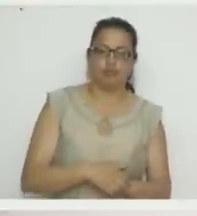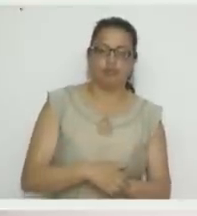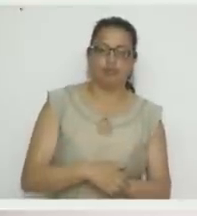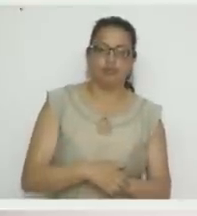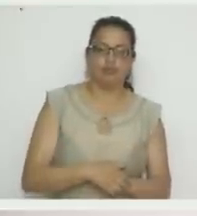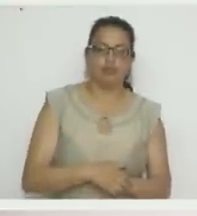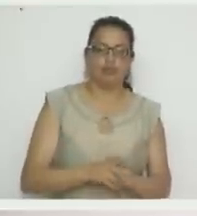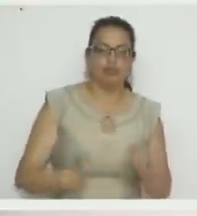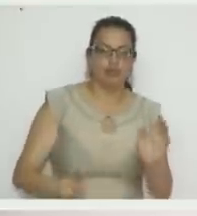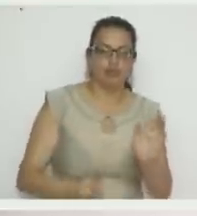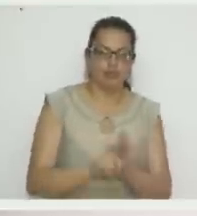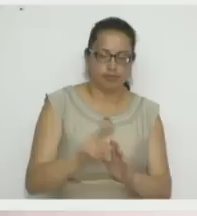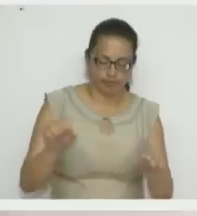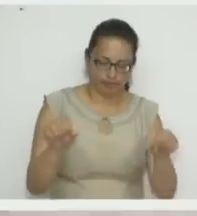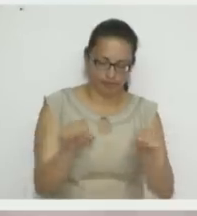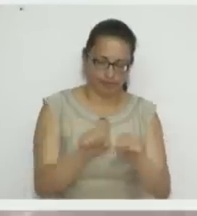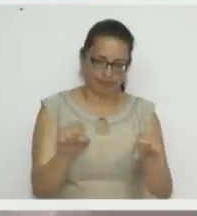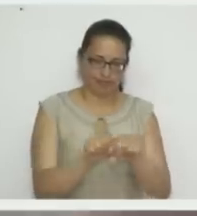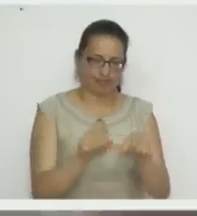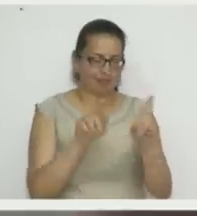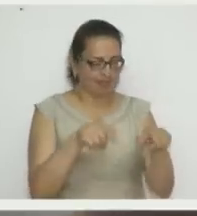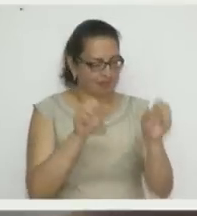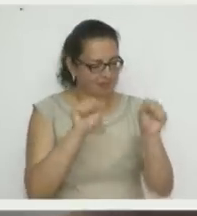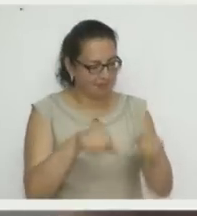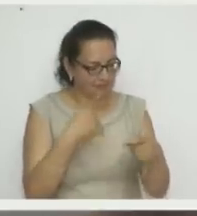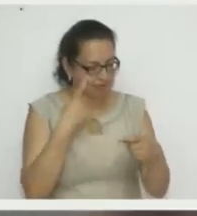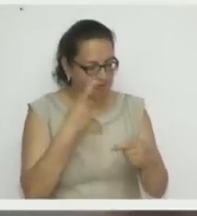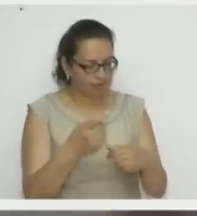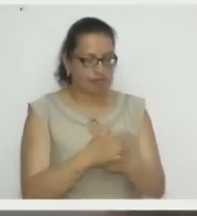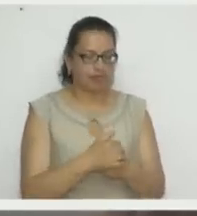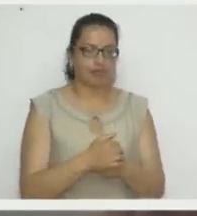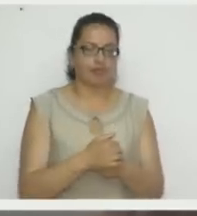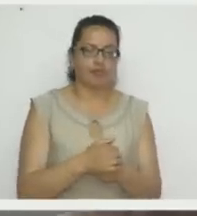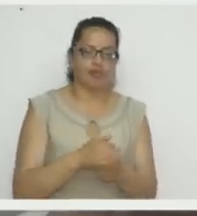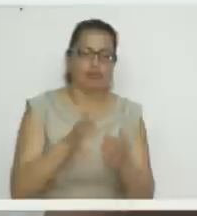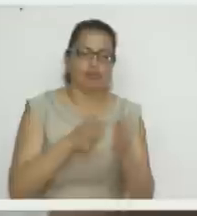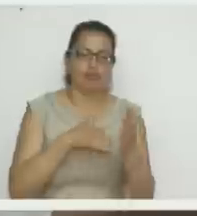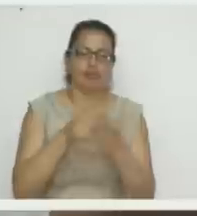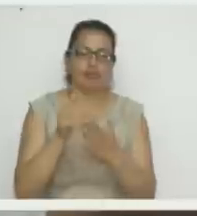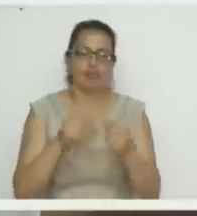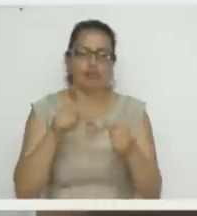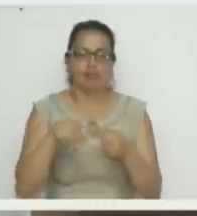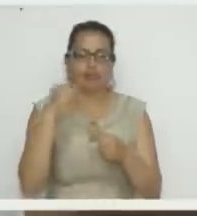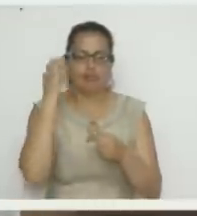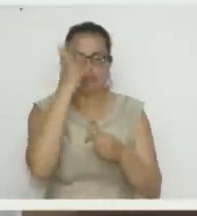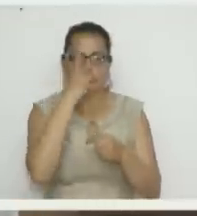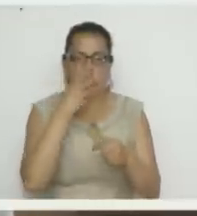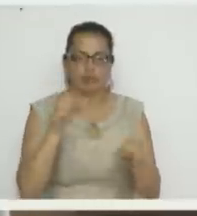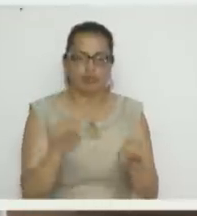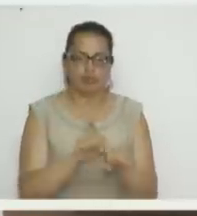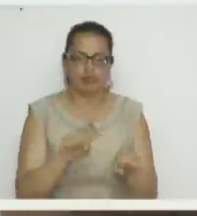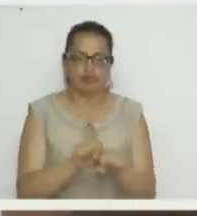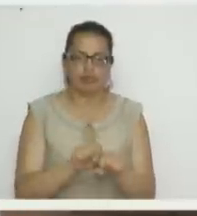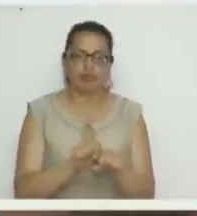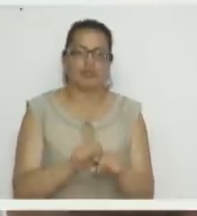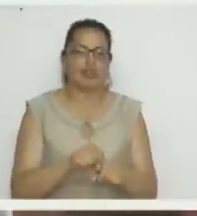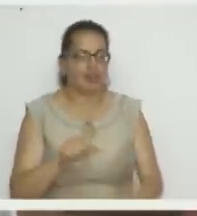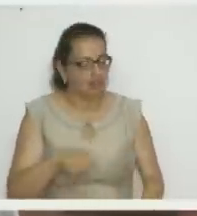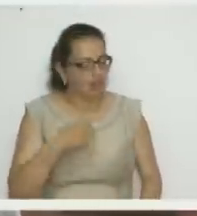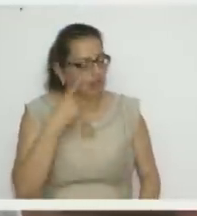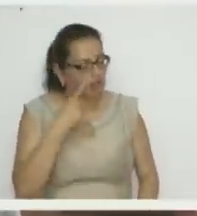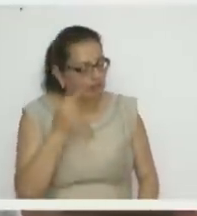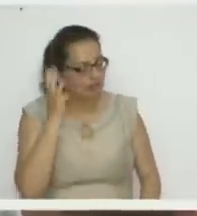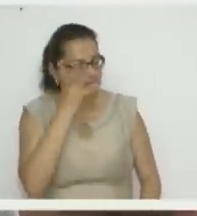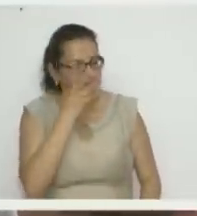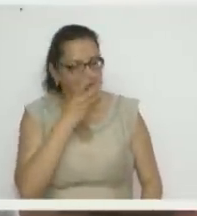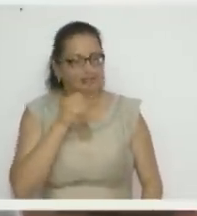¿Cómo se llama? Un zapato para que ustedes guarden los colores. Mire ese zapato tan bonito. Parece eso, de verdad que venden por ahí